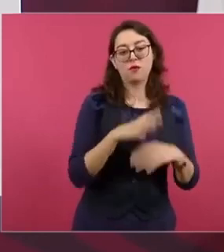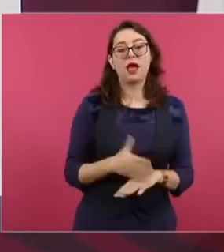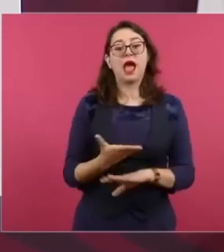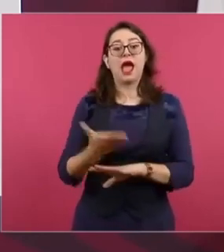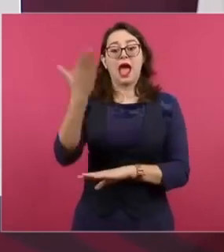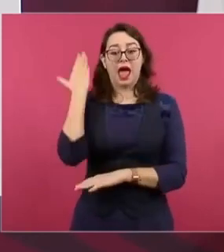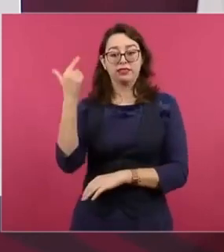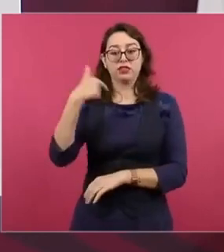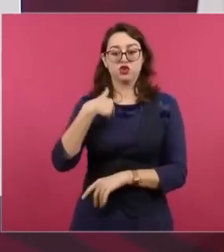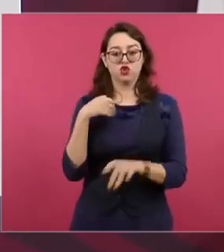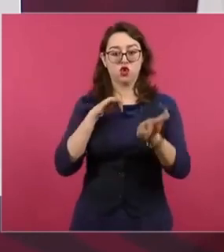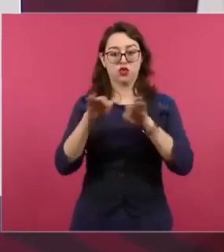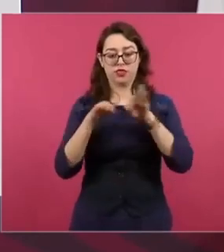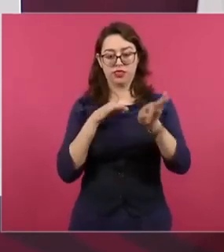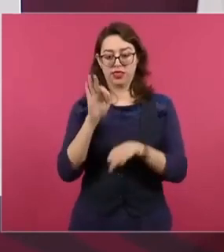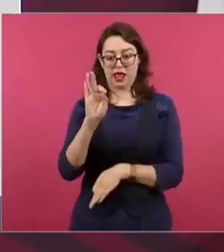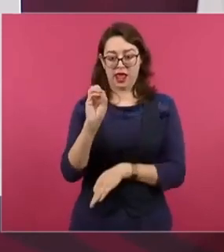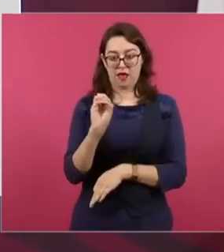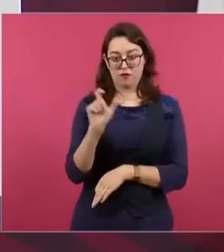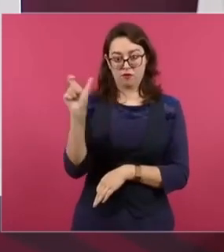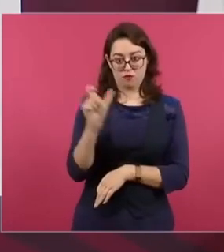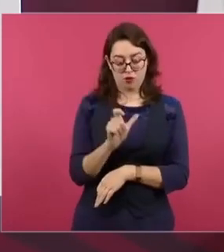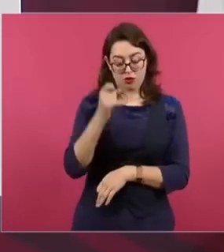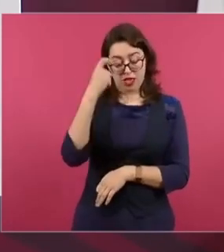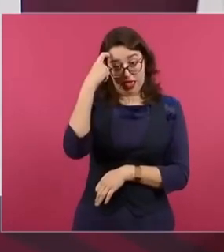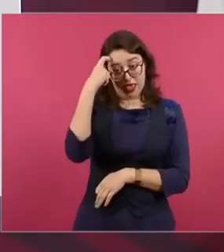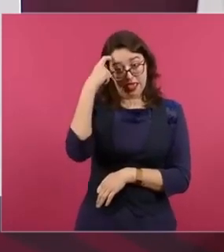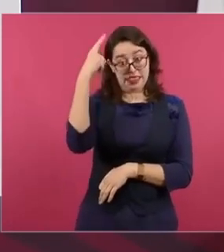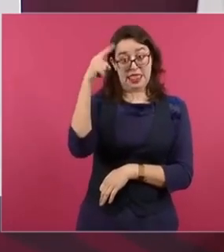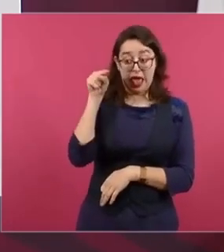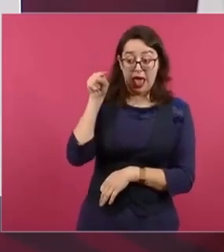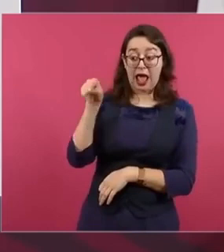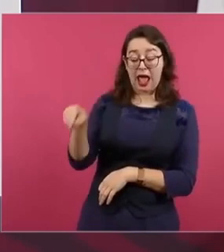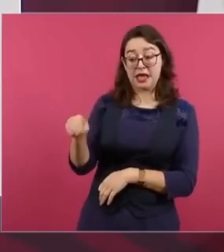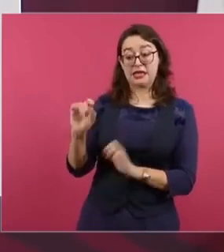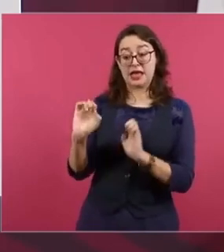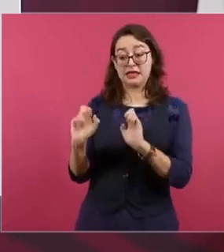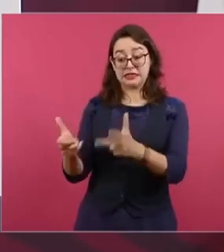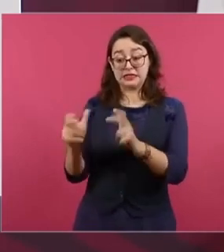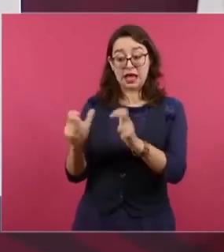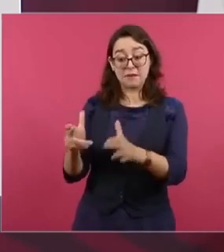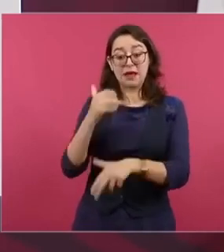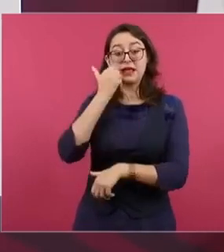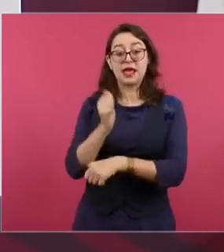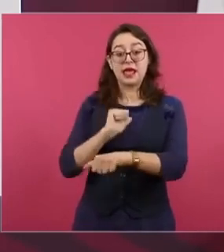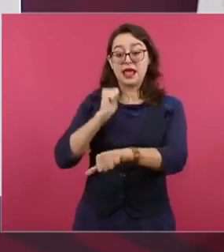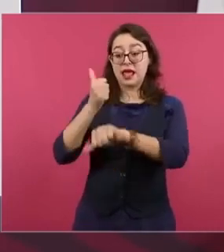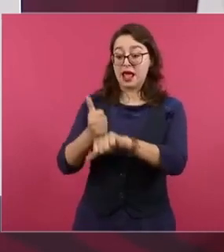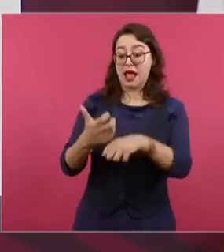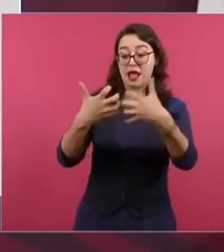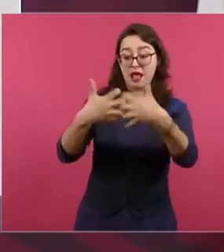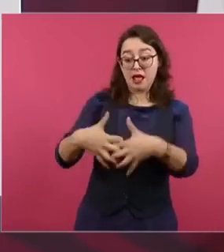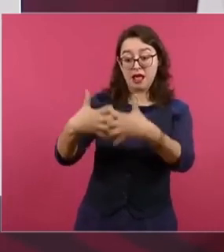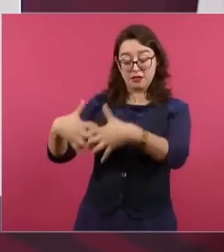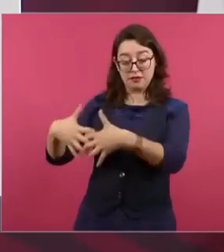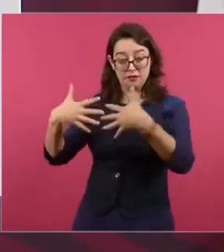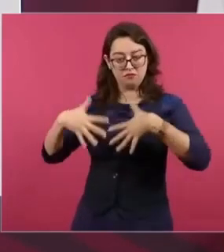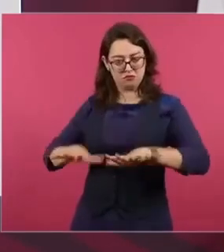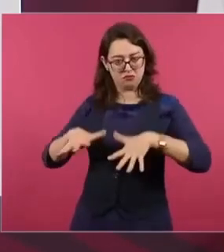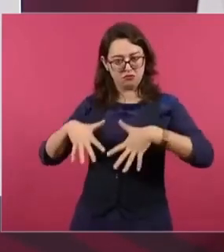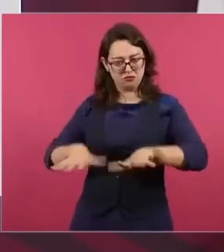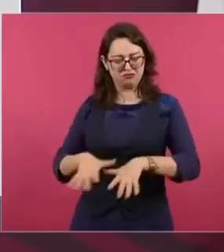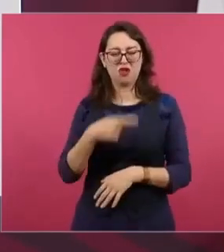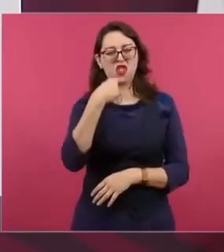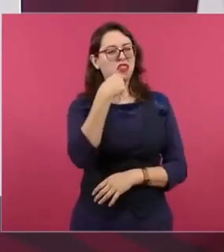con Fox, quisieron instalar maquiladoras en San Cristóbal de las Casas y les dije, va a ser un fracaso. Nadie va a ir a trabajar